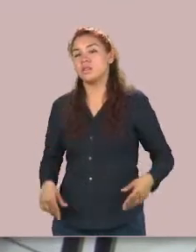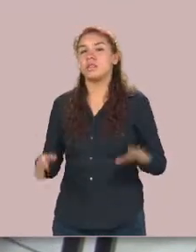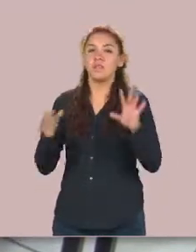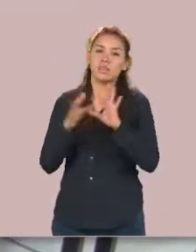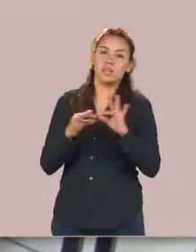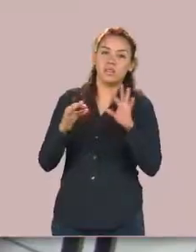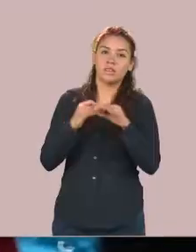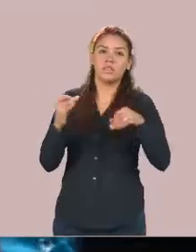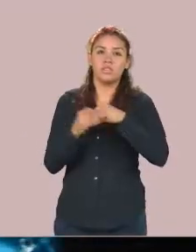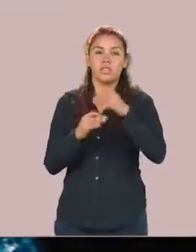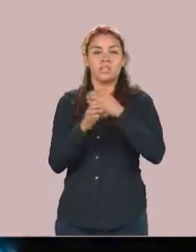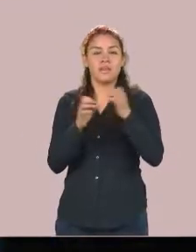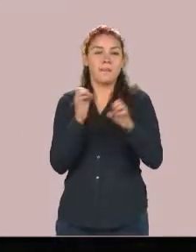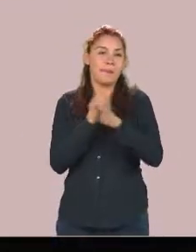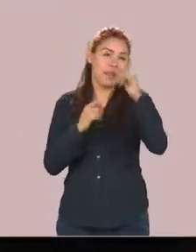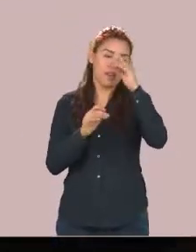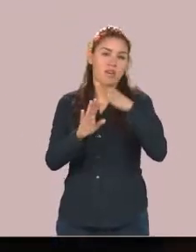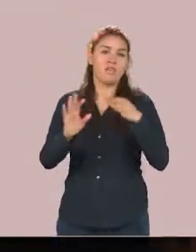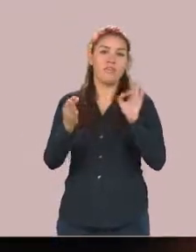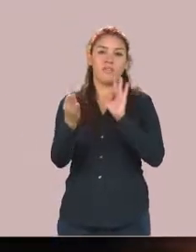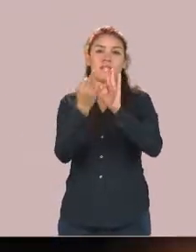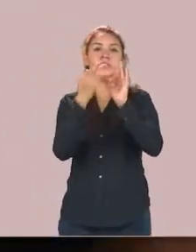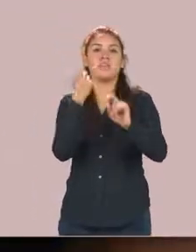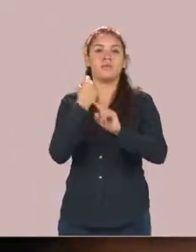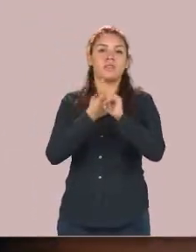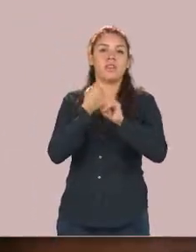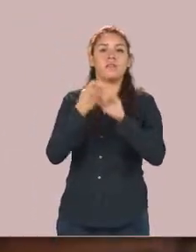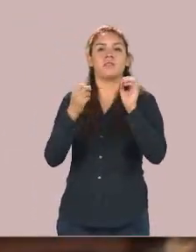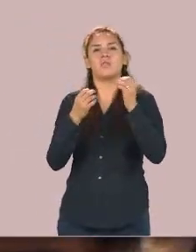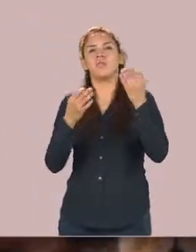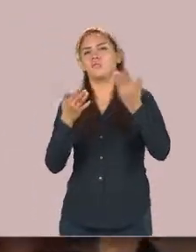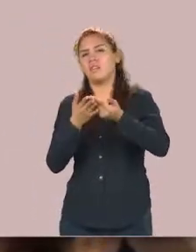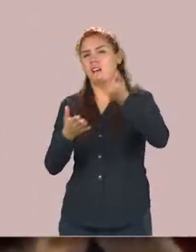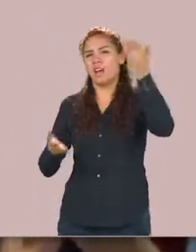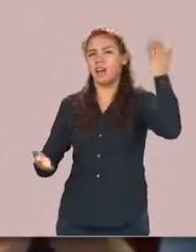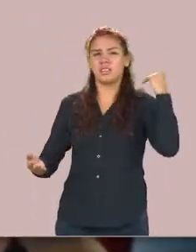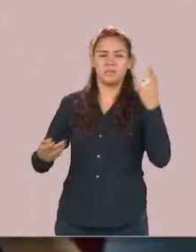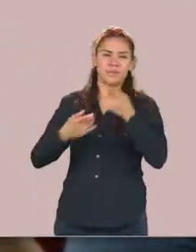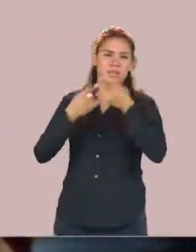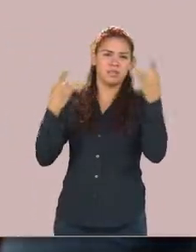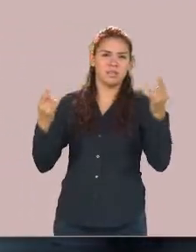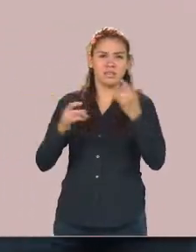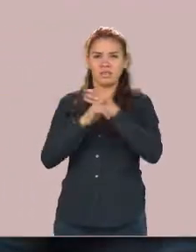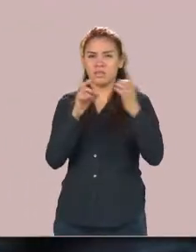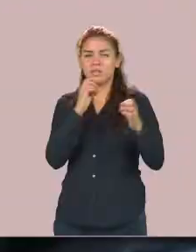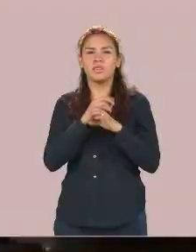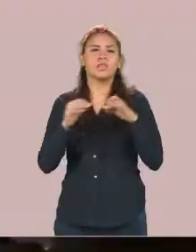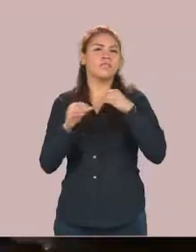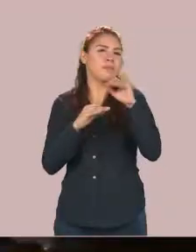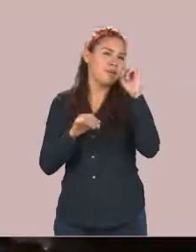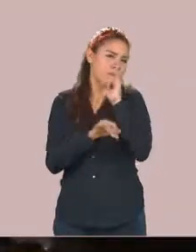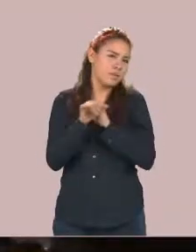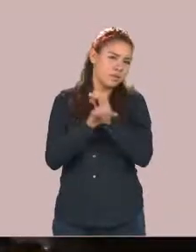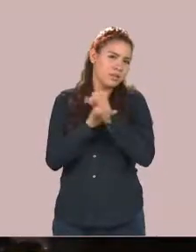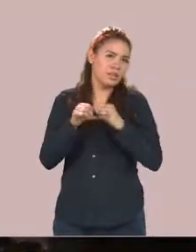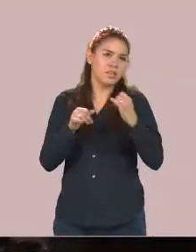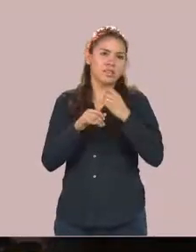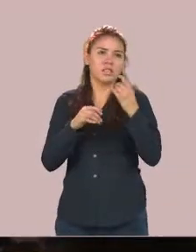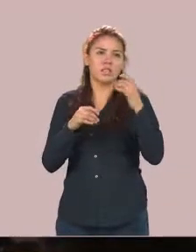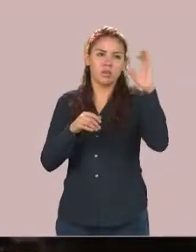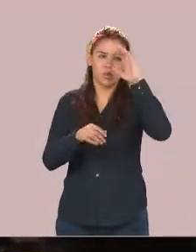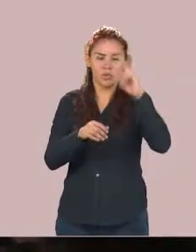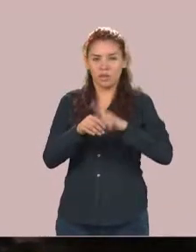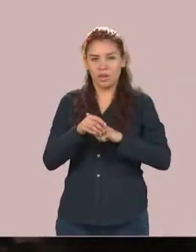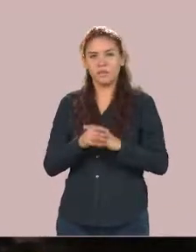problemáticas sociales mediante el estudio del pasado aplicando habilidades docentes de investigación de difusión y gestión cultural para destacar en el